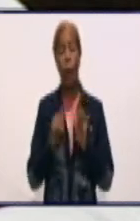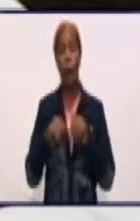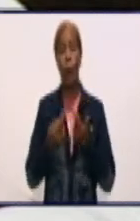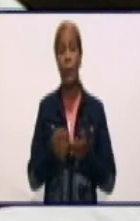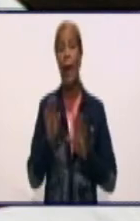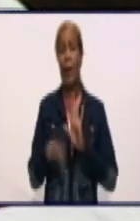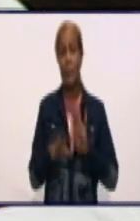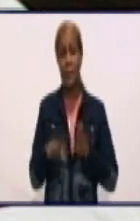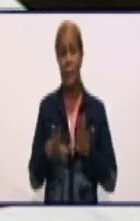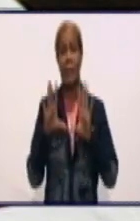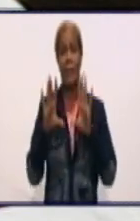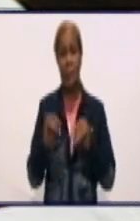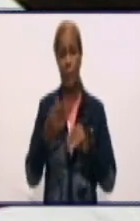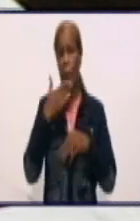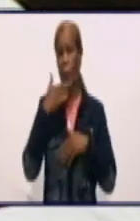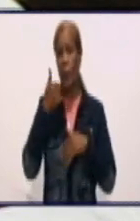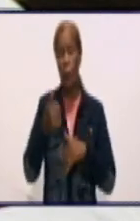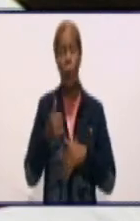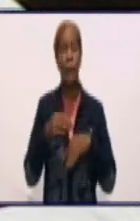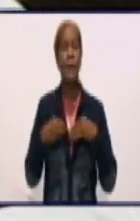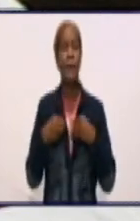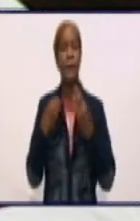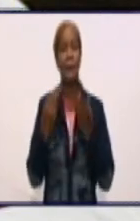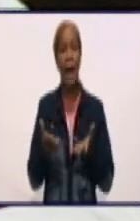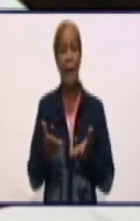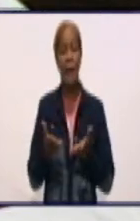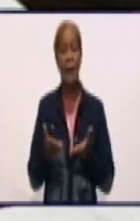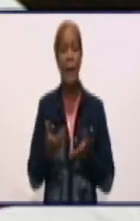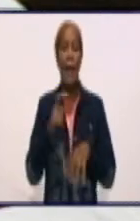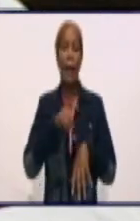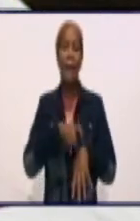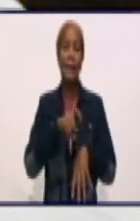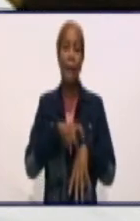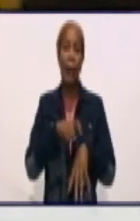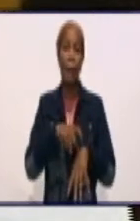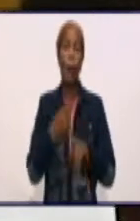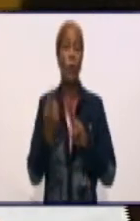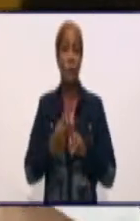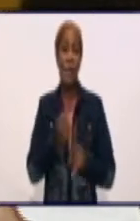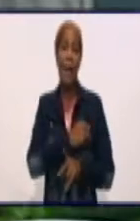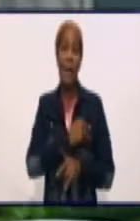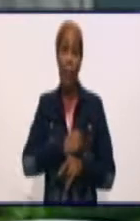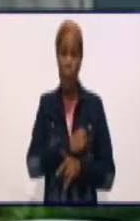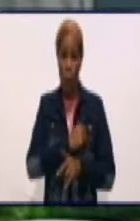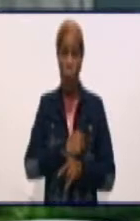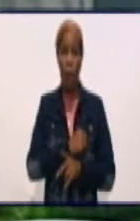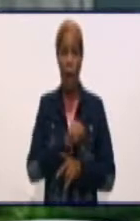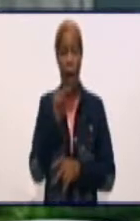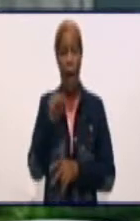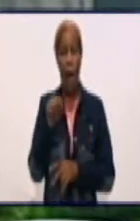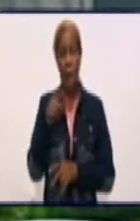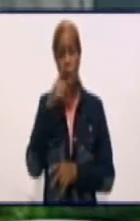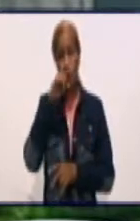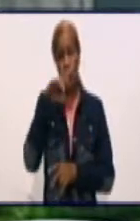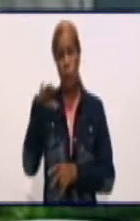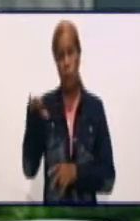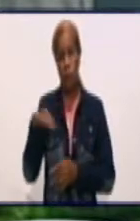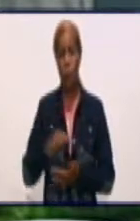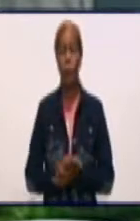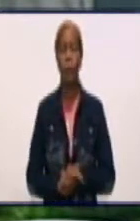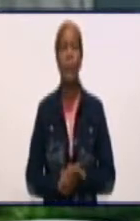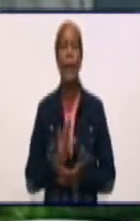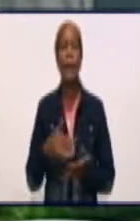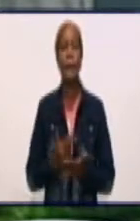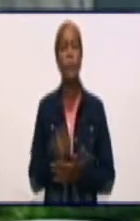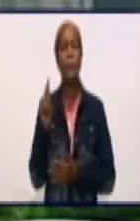trato y el amor y la dedicación que nosotros les damos a nuestros pacientes. Doctora, ¿cuáles son, digamos, hoy las principales enfermedades